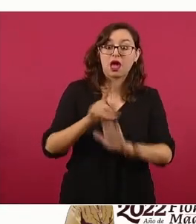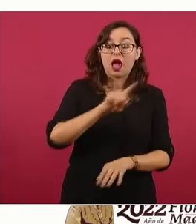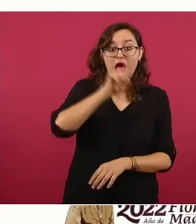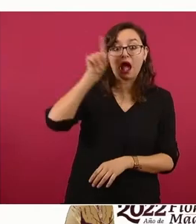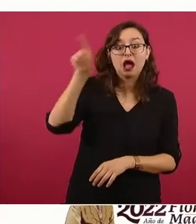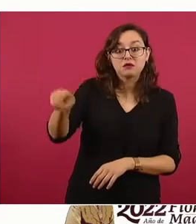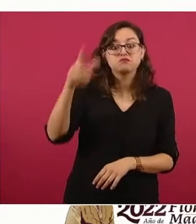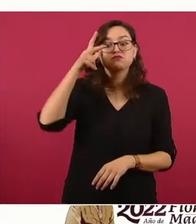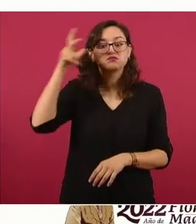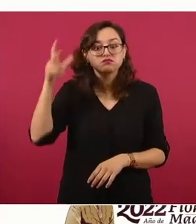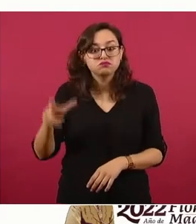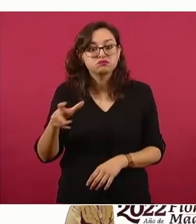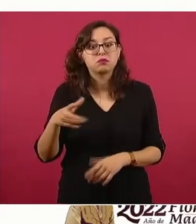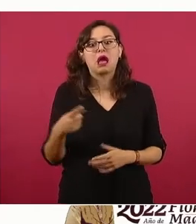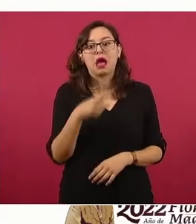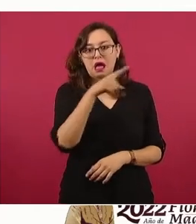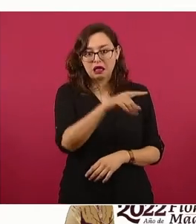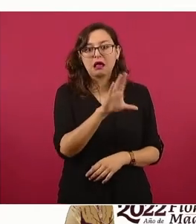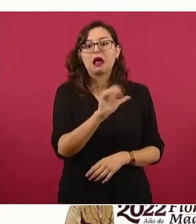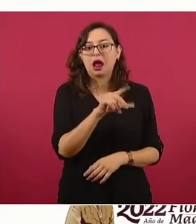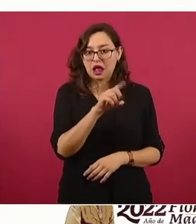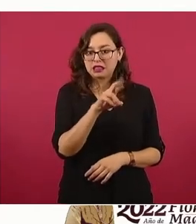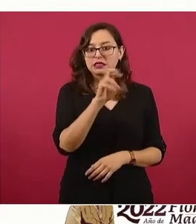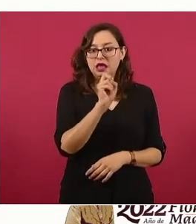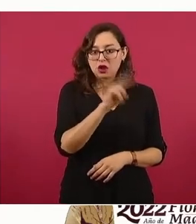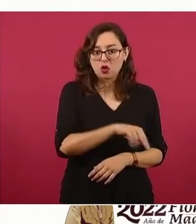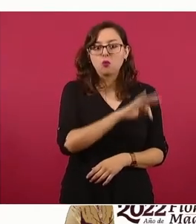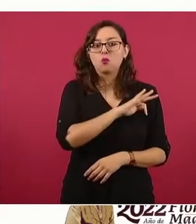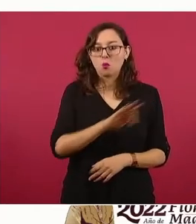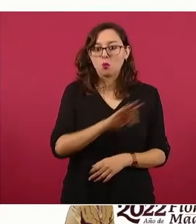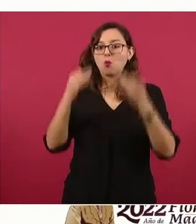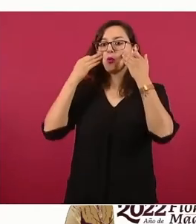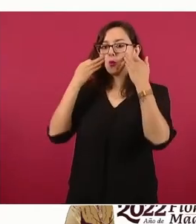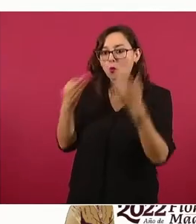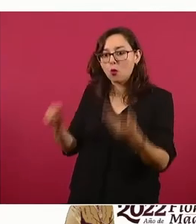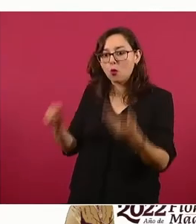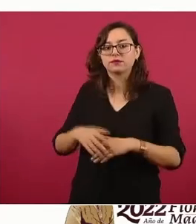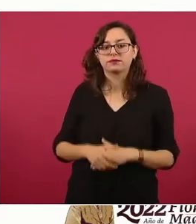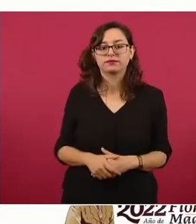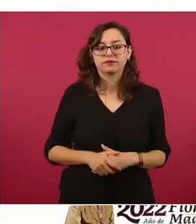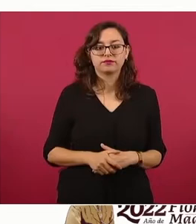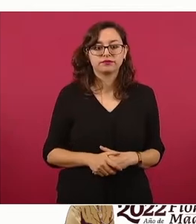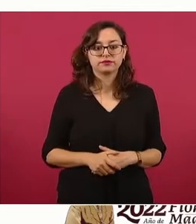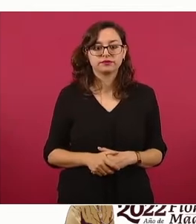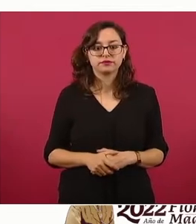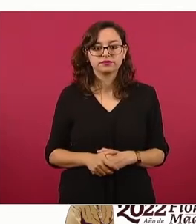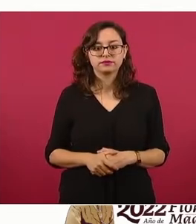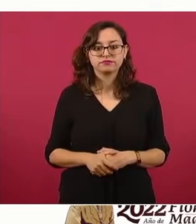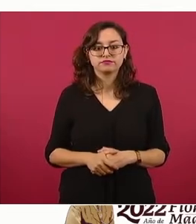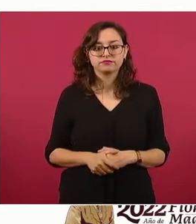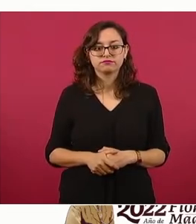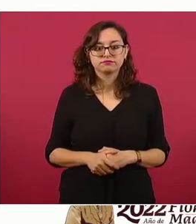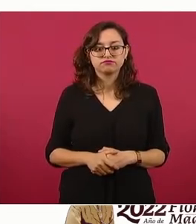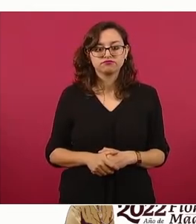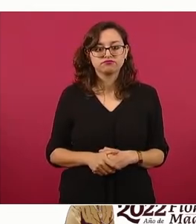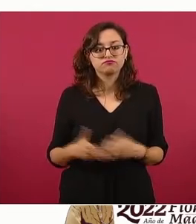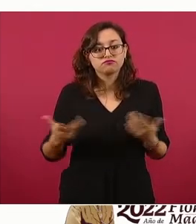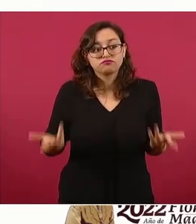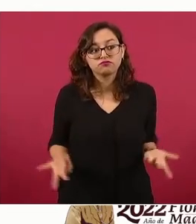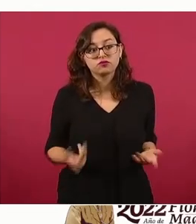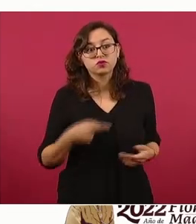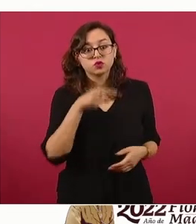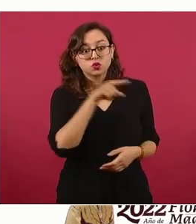El presidente Calderón fue el dar testimonio de esta visita y lo hice en mi calidad de ciudadana hidalnesa. Por ahí dicen que usted estaba